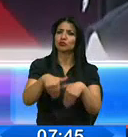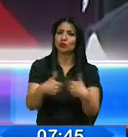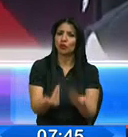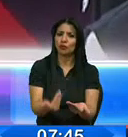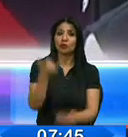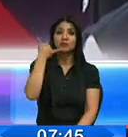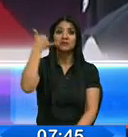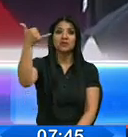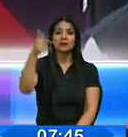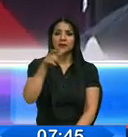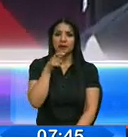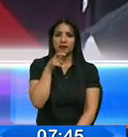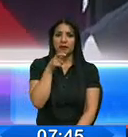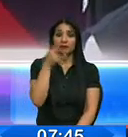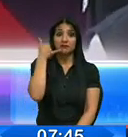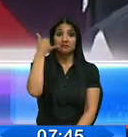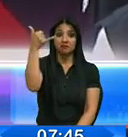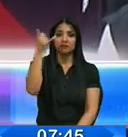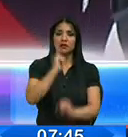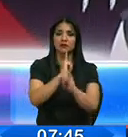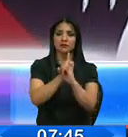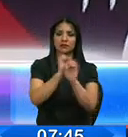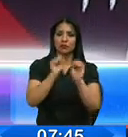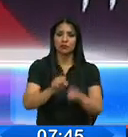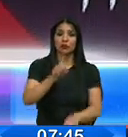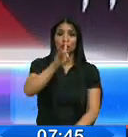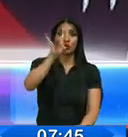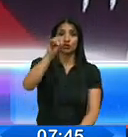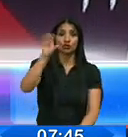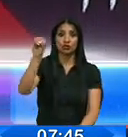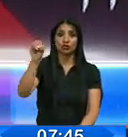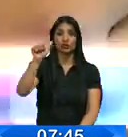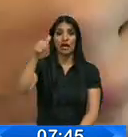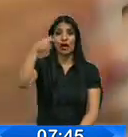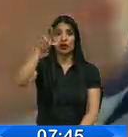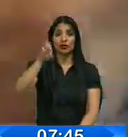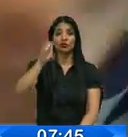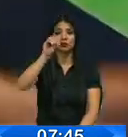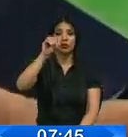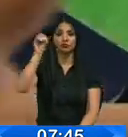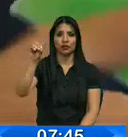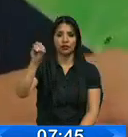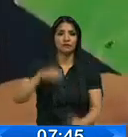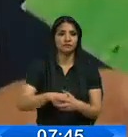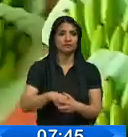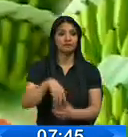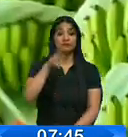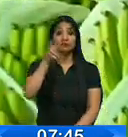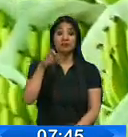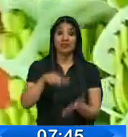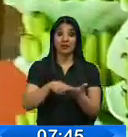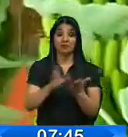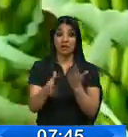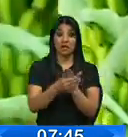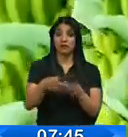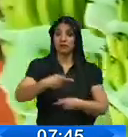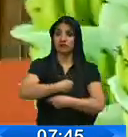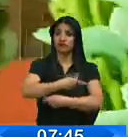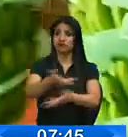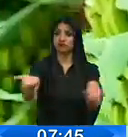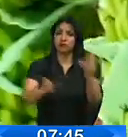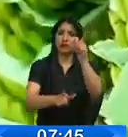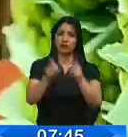llamar las líneas activadas de la institución, el 1-800-AGRO-00. 20.000 ejemplares para 16.000 bananeros,